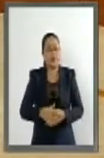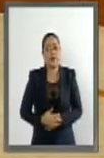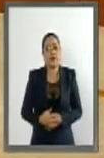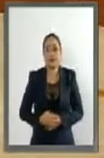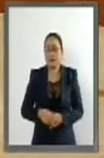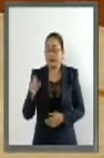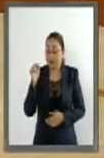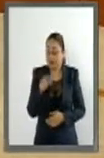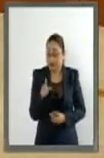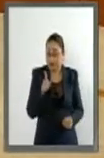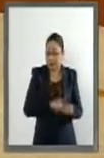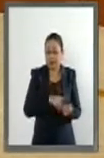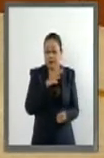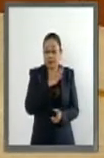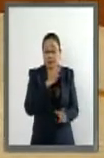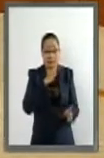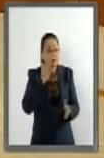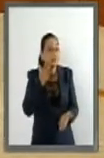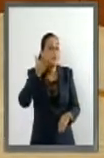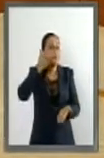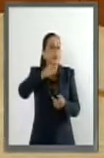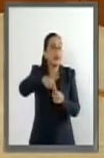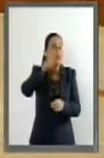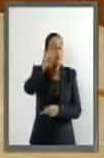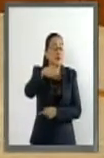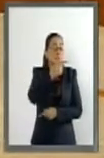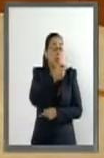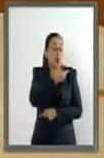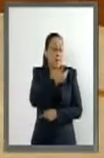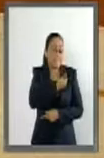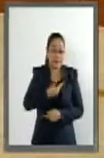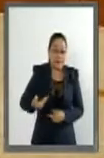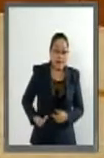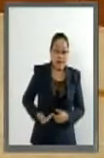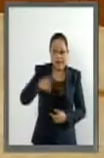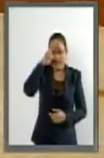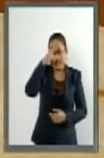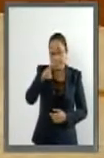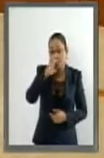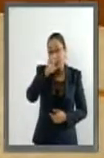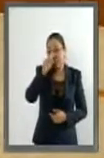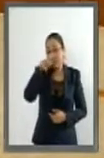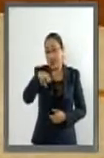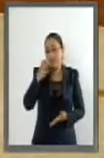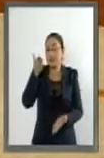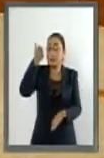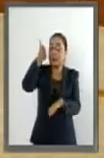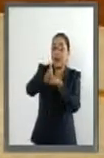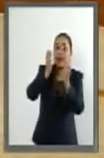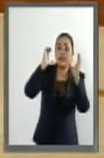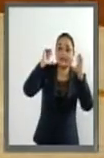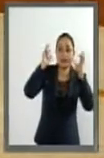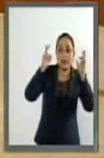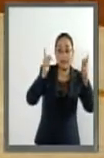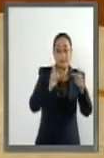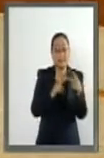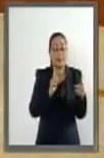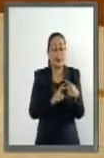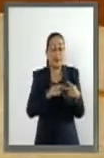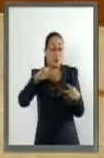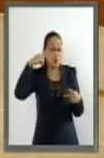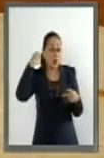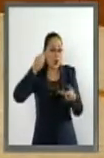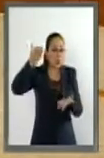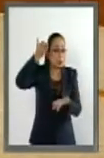incluyendo las visitas que ha hecho tanto a Chiapas como a Oaxaca de parte del presidente